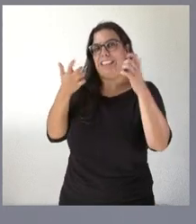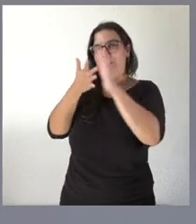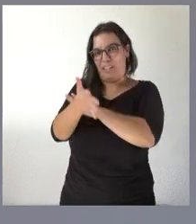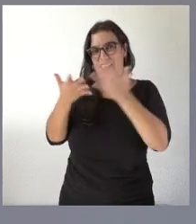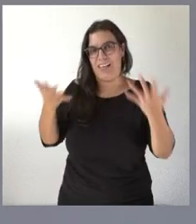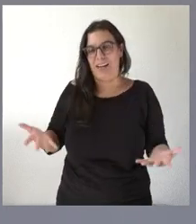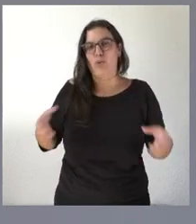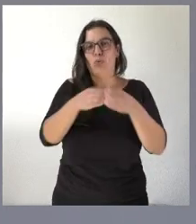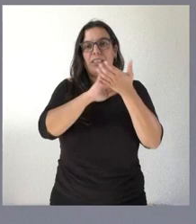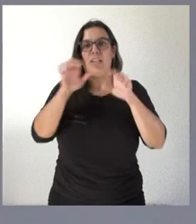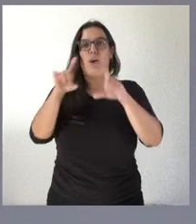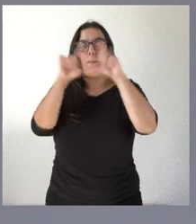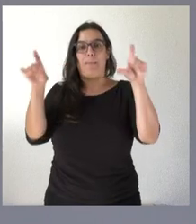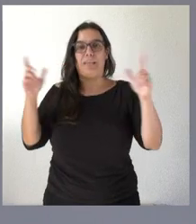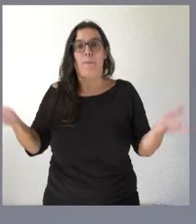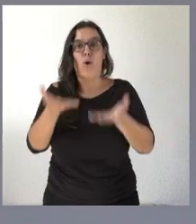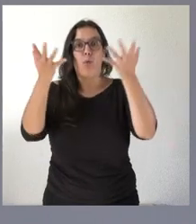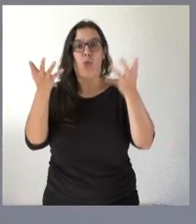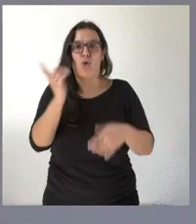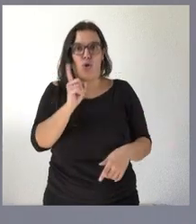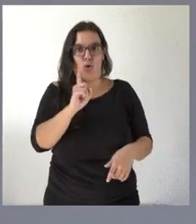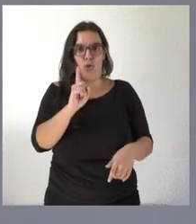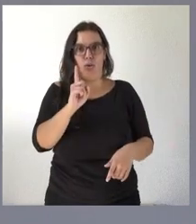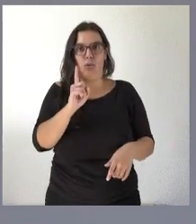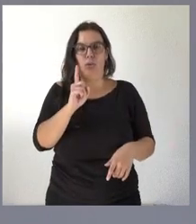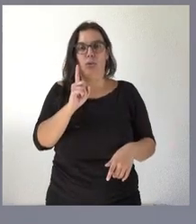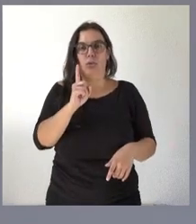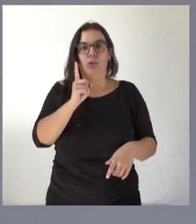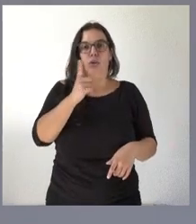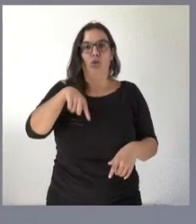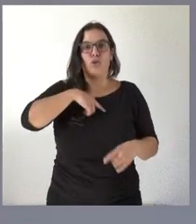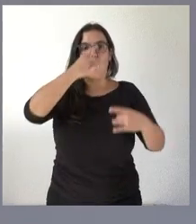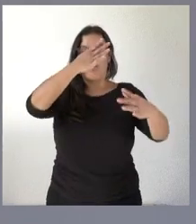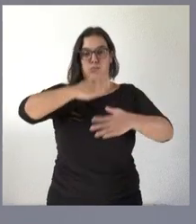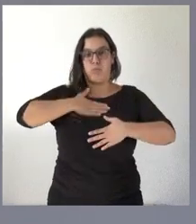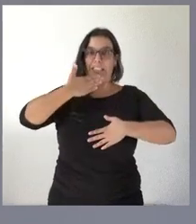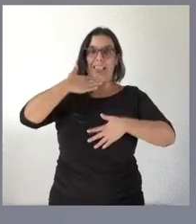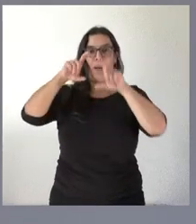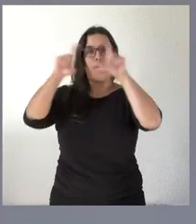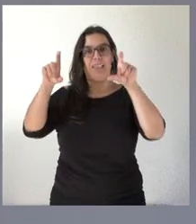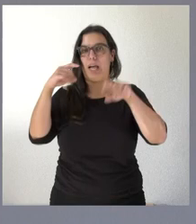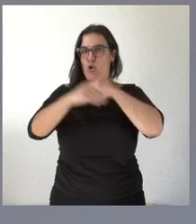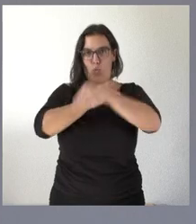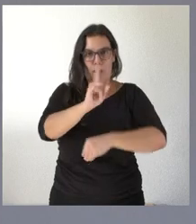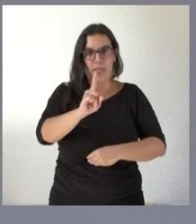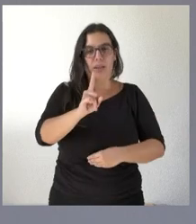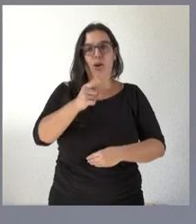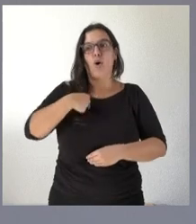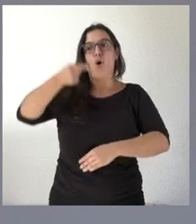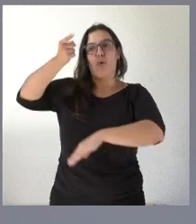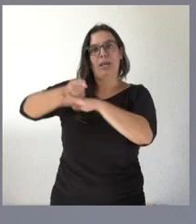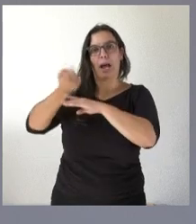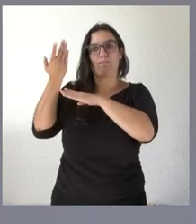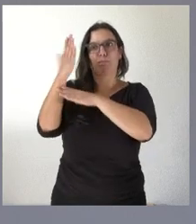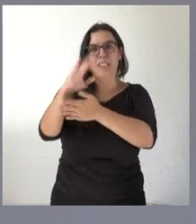es promotora de una iniciativa en este sentido que no va a sustituir a ningún promotor y que no va a obligar a presentar ningún